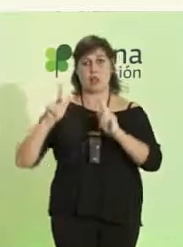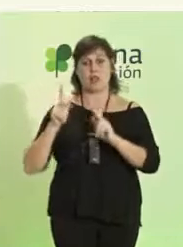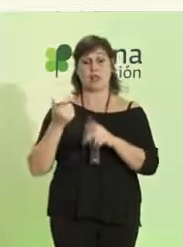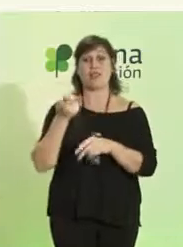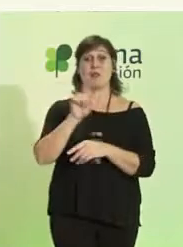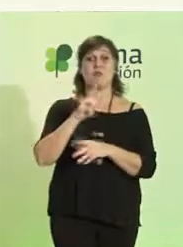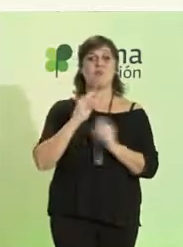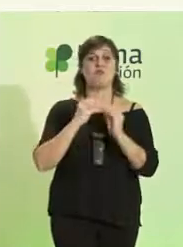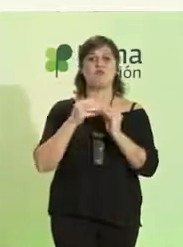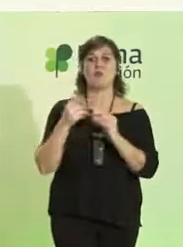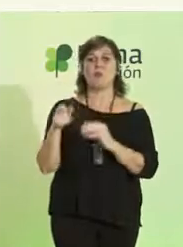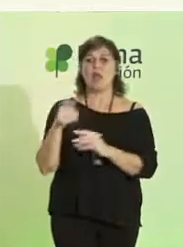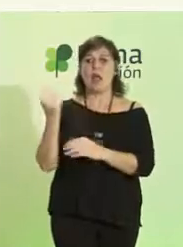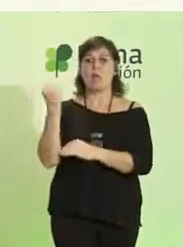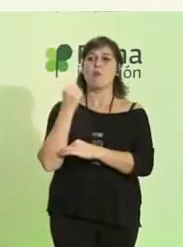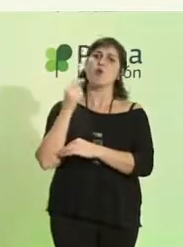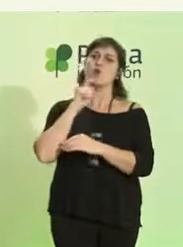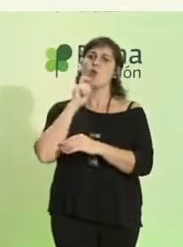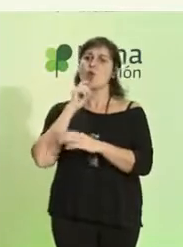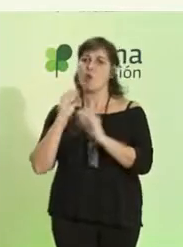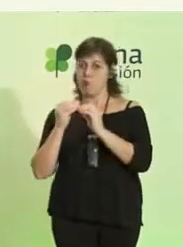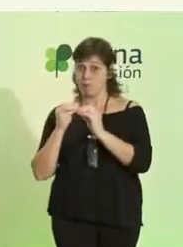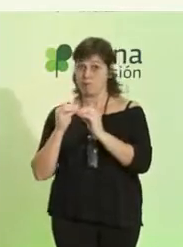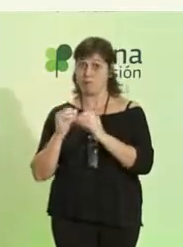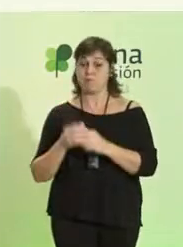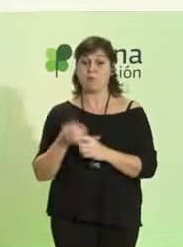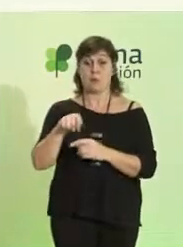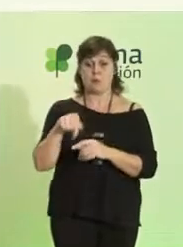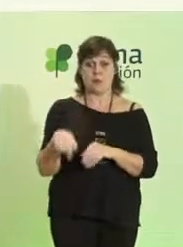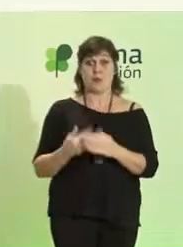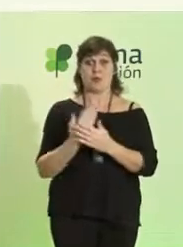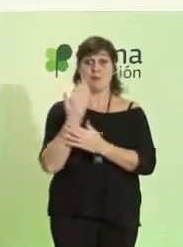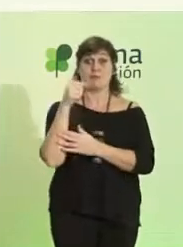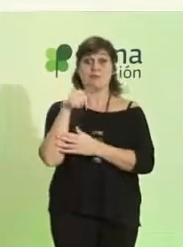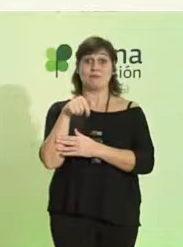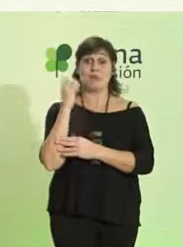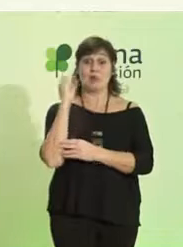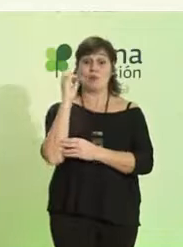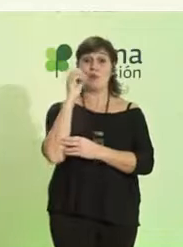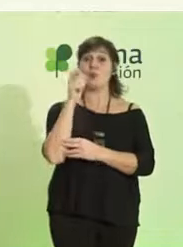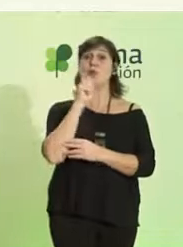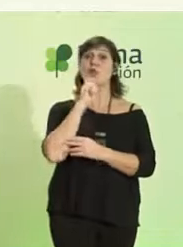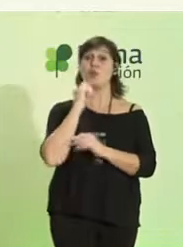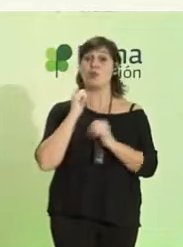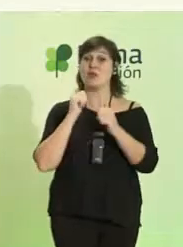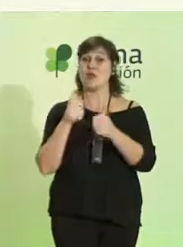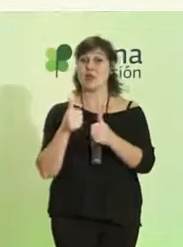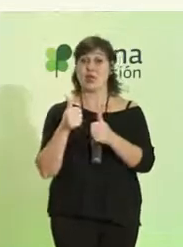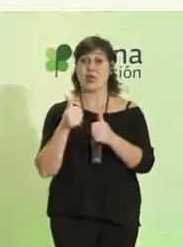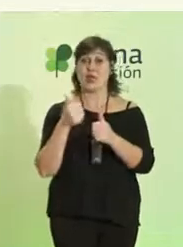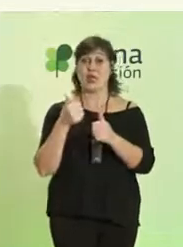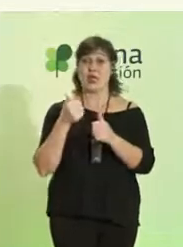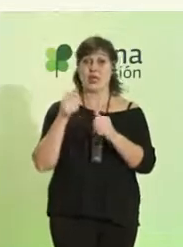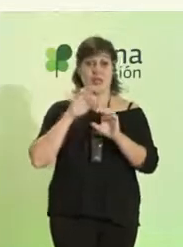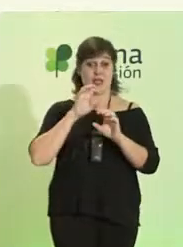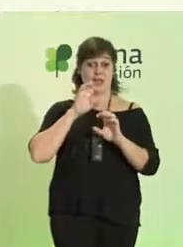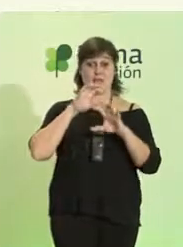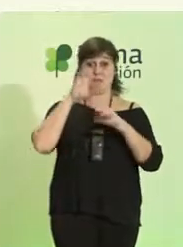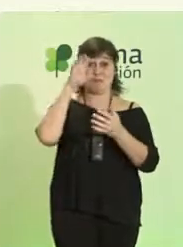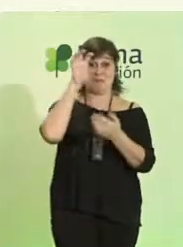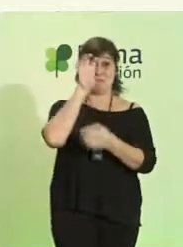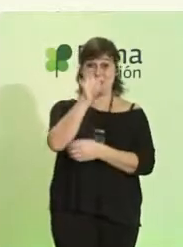forma en que reciben estos apoyos. Esta mañana hemos tenido la suerte de arrancar desde la otra punta del mundo,